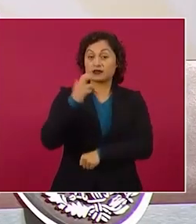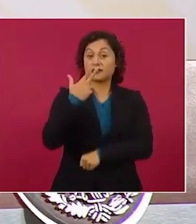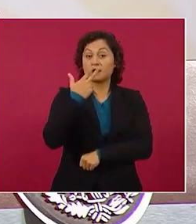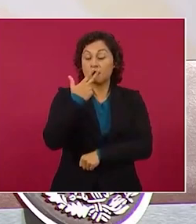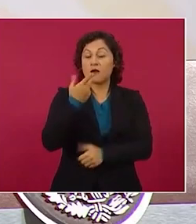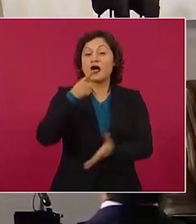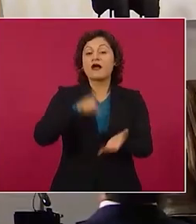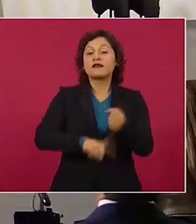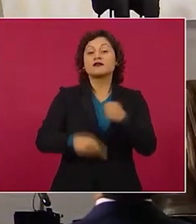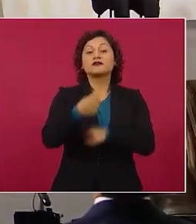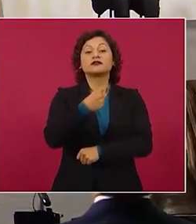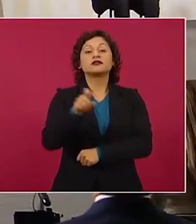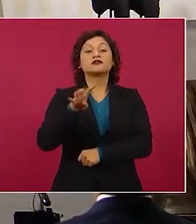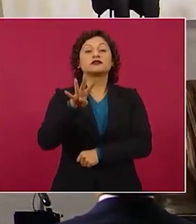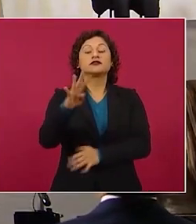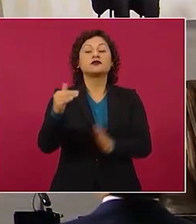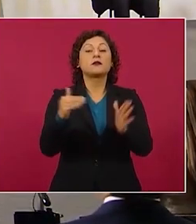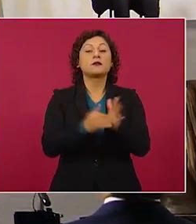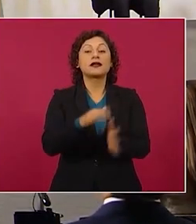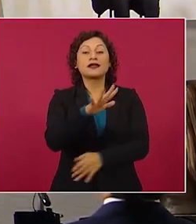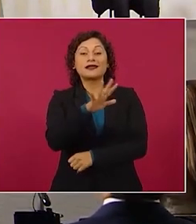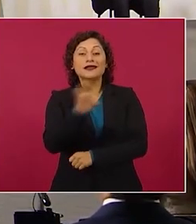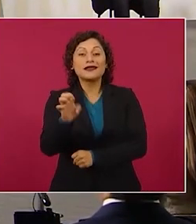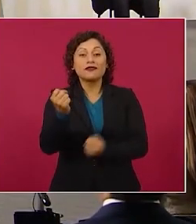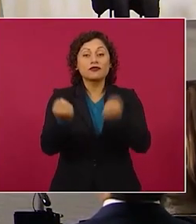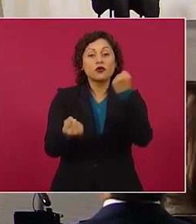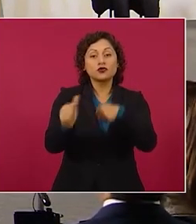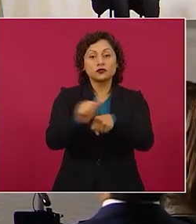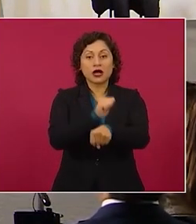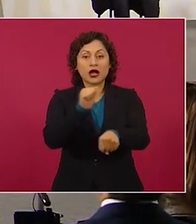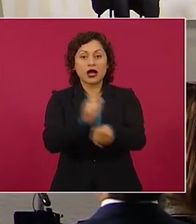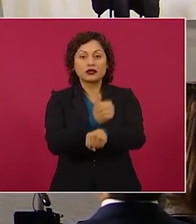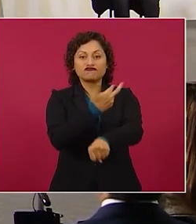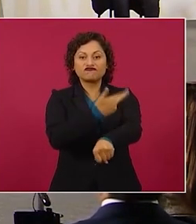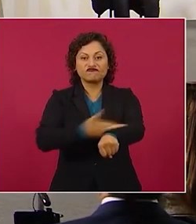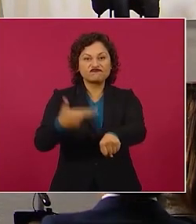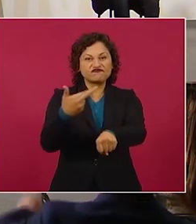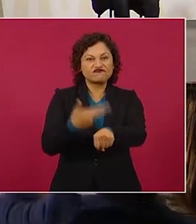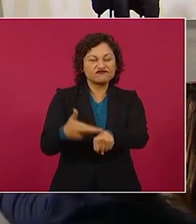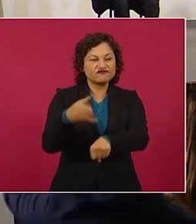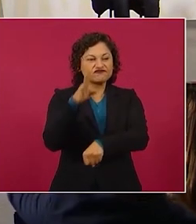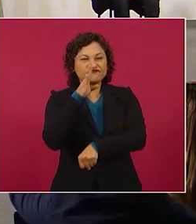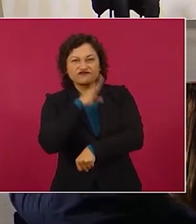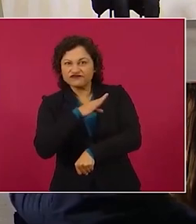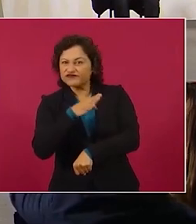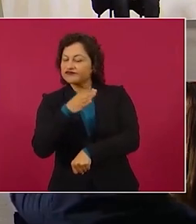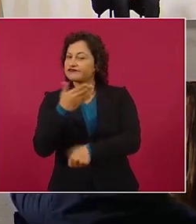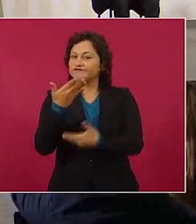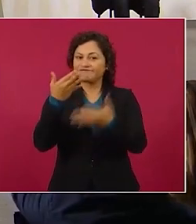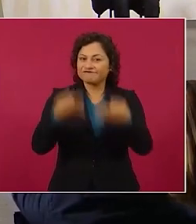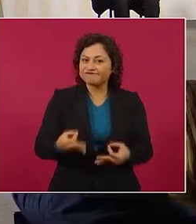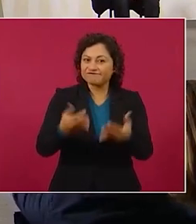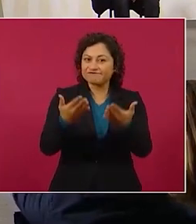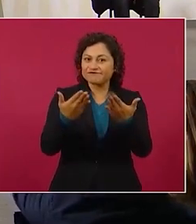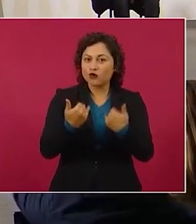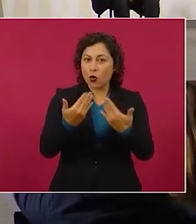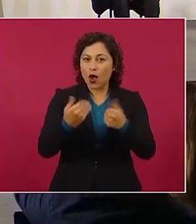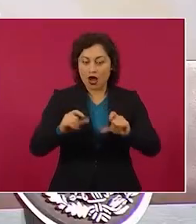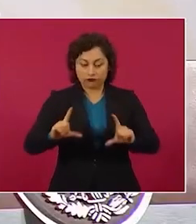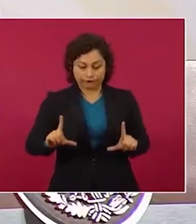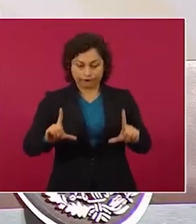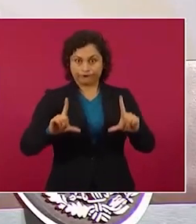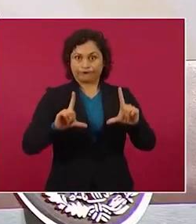mil 500 vehículos irregulares de procedencia extranjera sin placas expedidas por